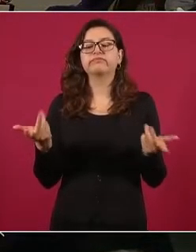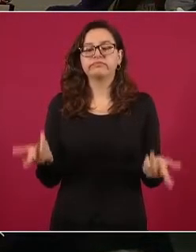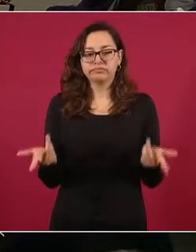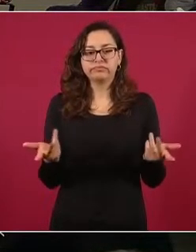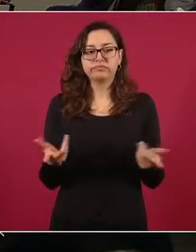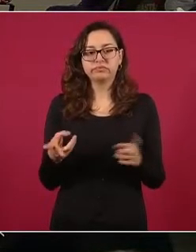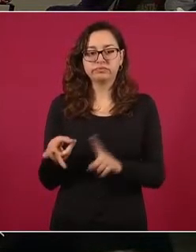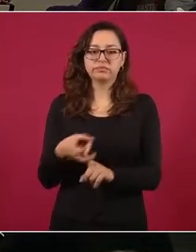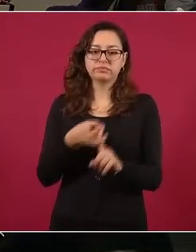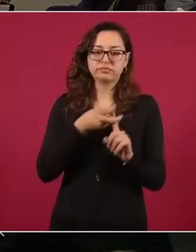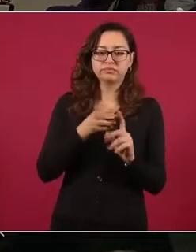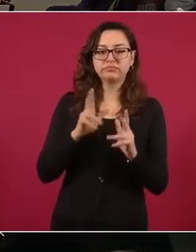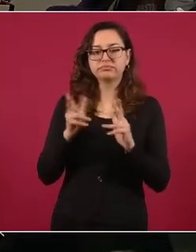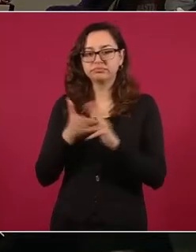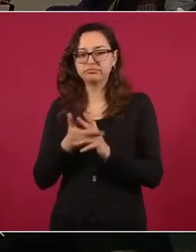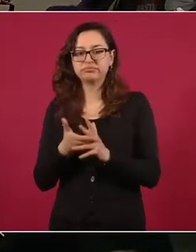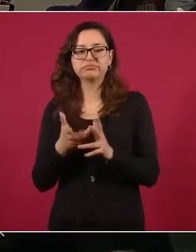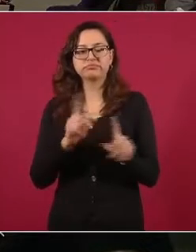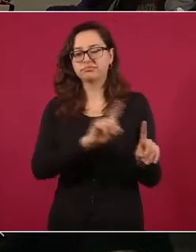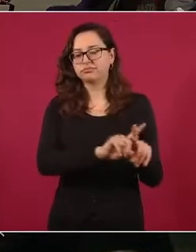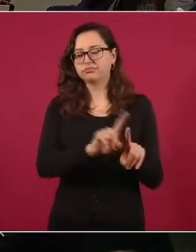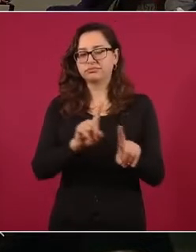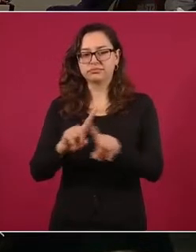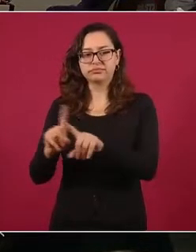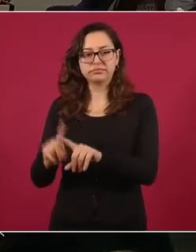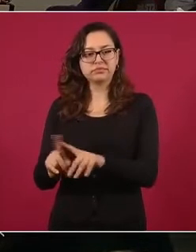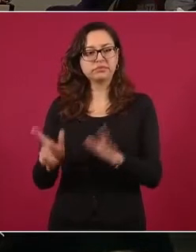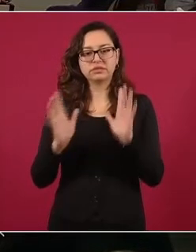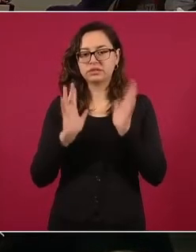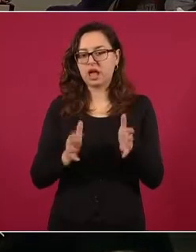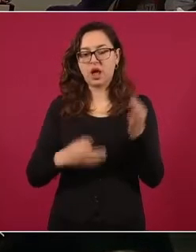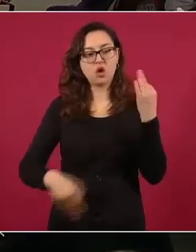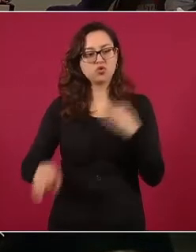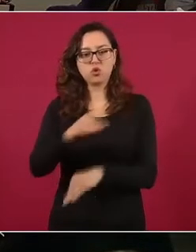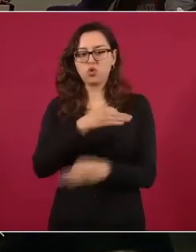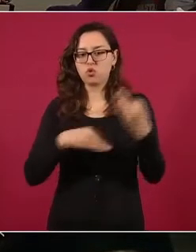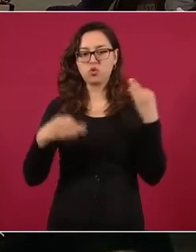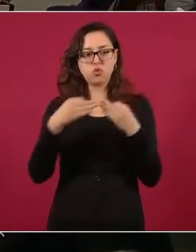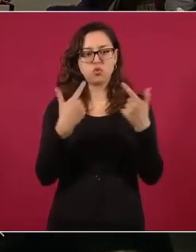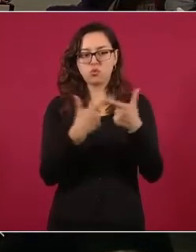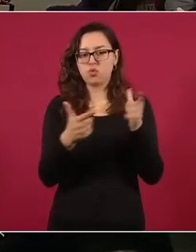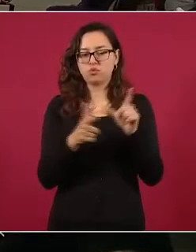privaba de la vida. Ya está detenida toda esta célula criminal. Siguiente.